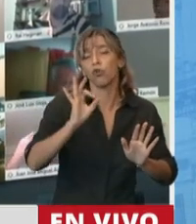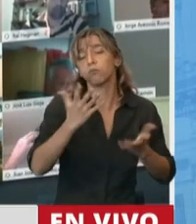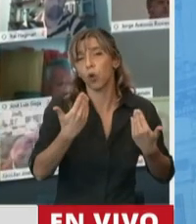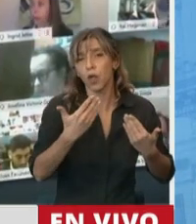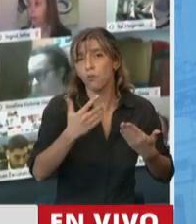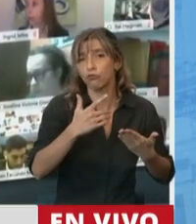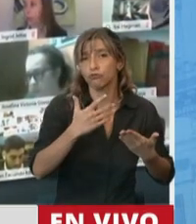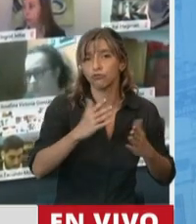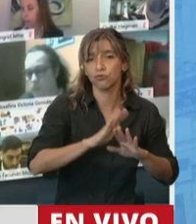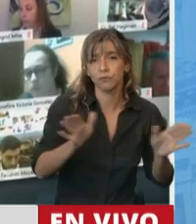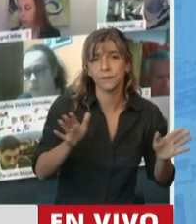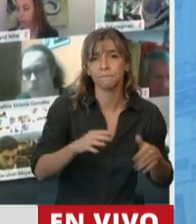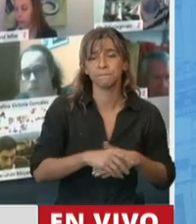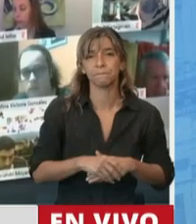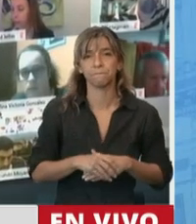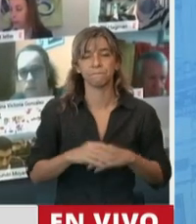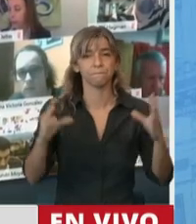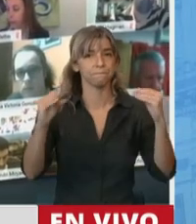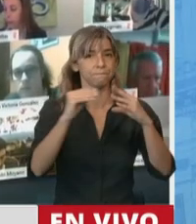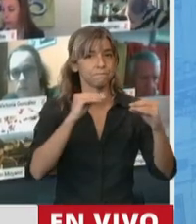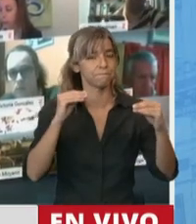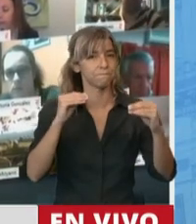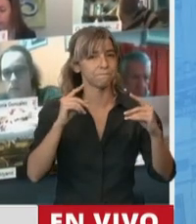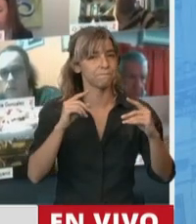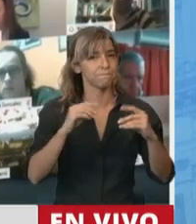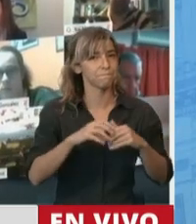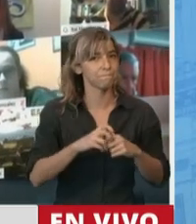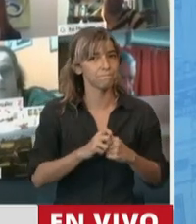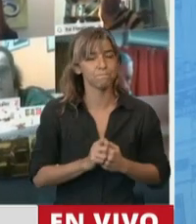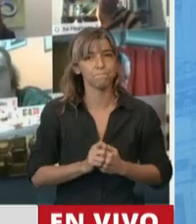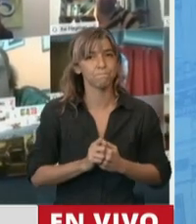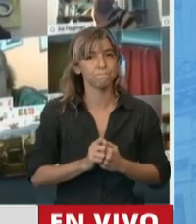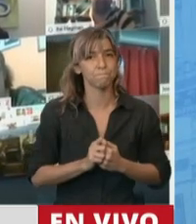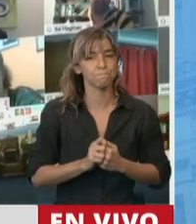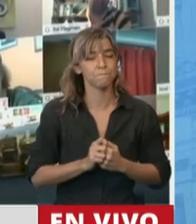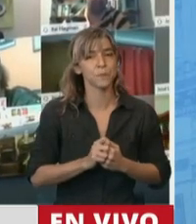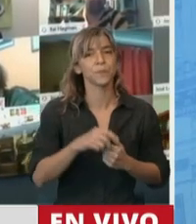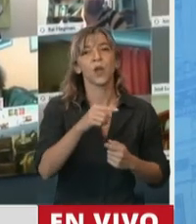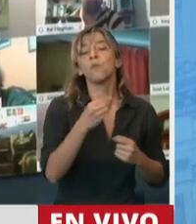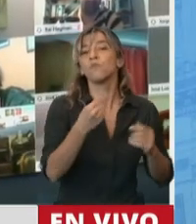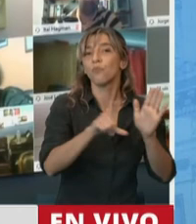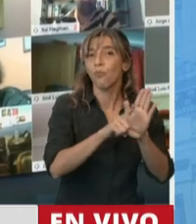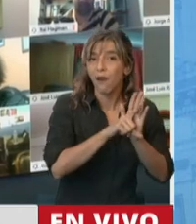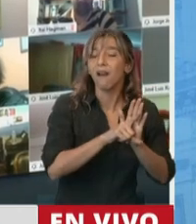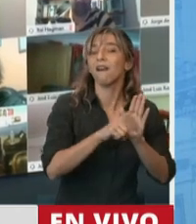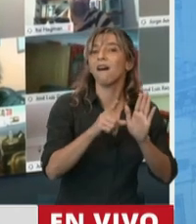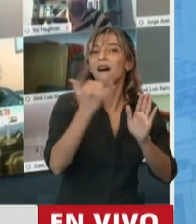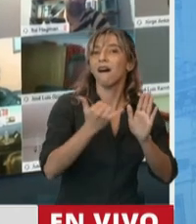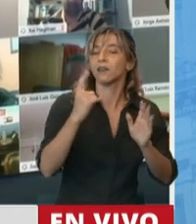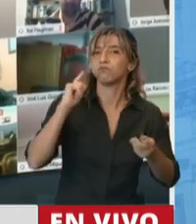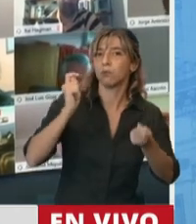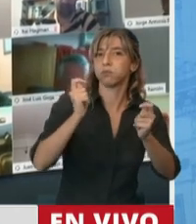Mario Gutiérrez, el que está hablando diputados. Por ejemplo, España, que ha dicho aquí, carecen de legislación al menos hasta hoy en esta materia.